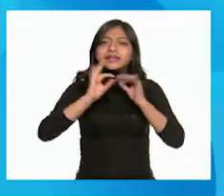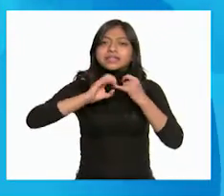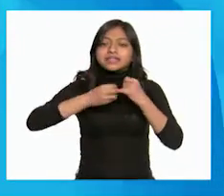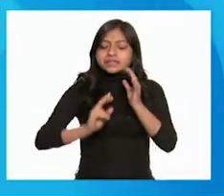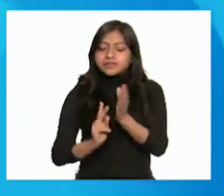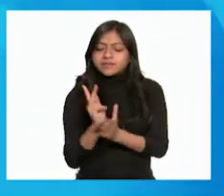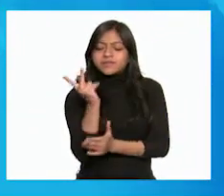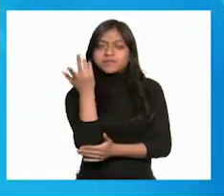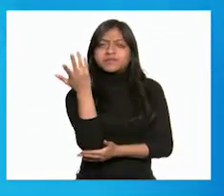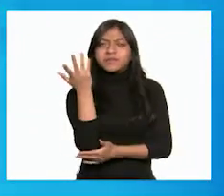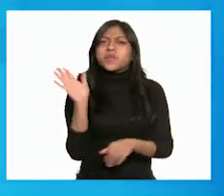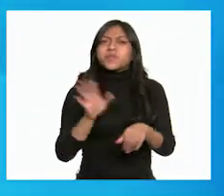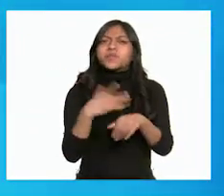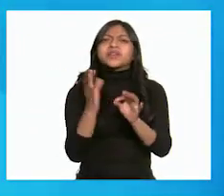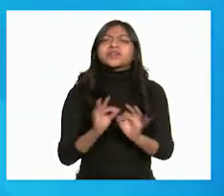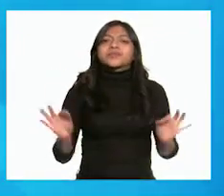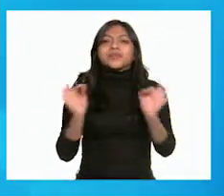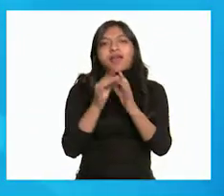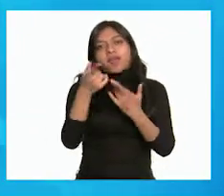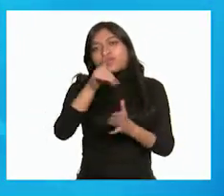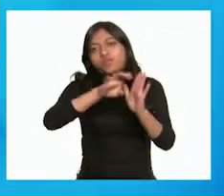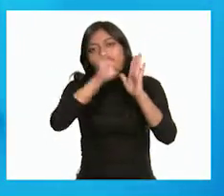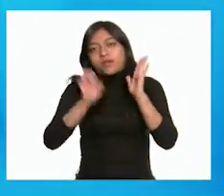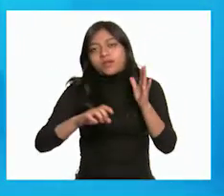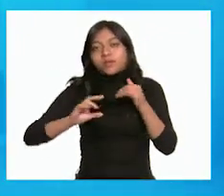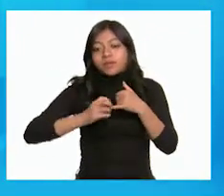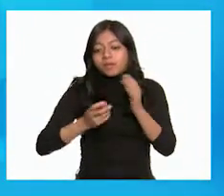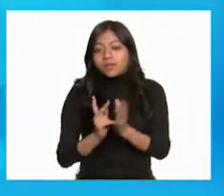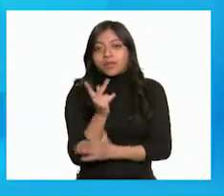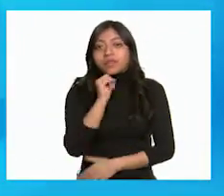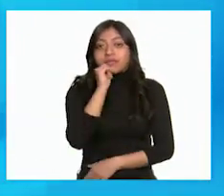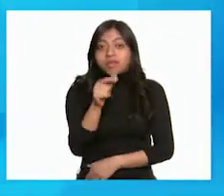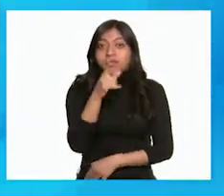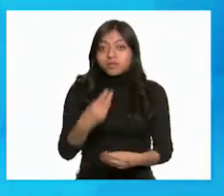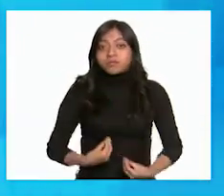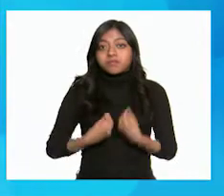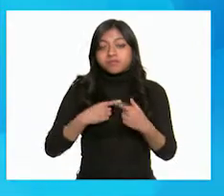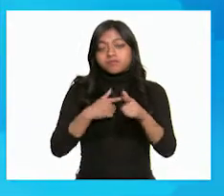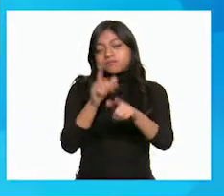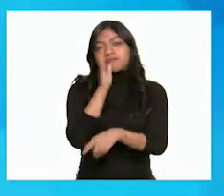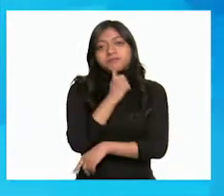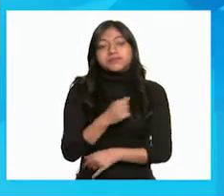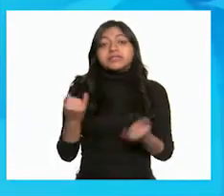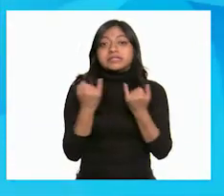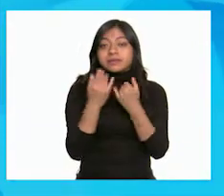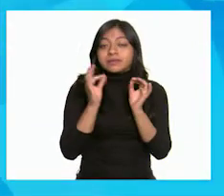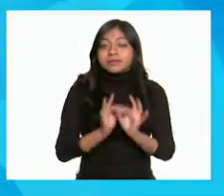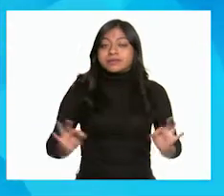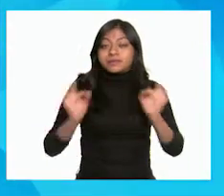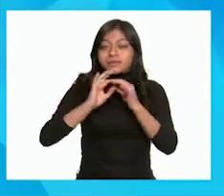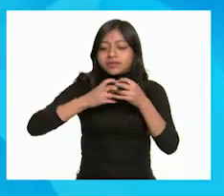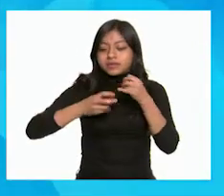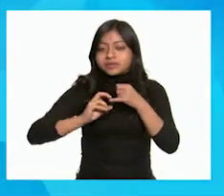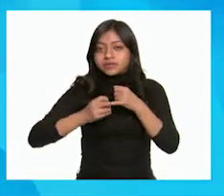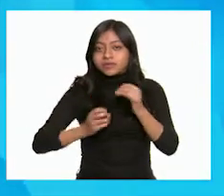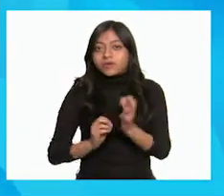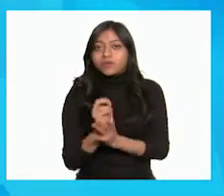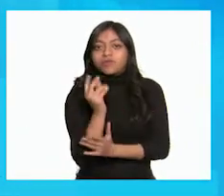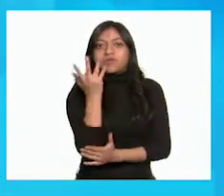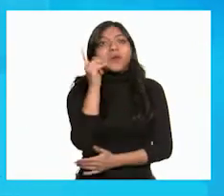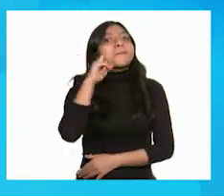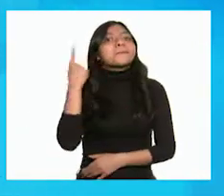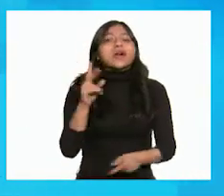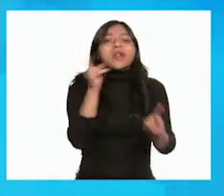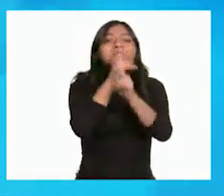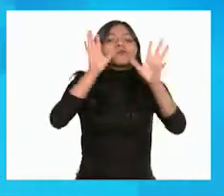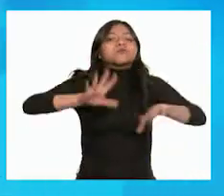Es importante porque sin ellos no podríamos sobrevivir. Es importante sembrar árboles porque si no tenemos oxígeno ya